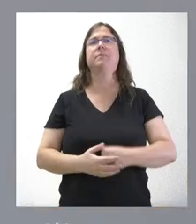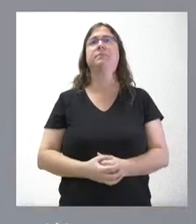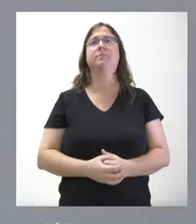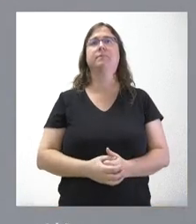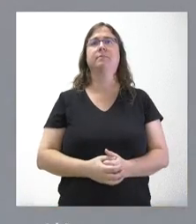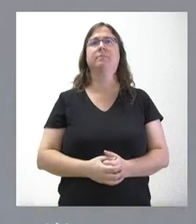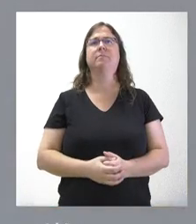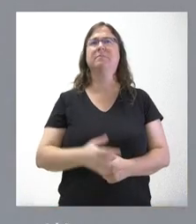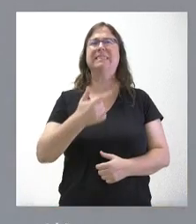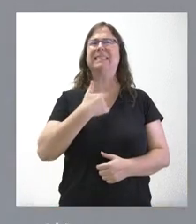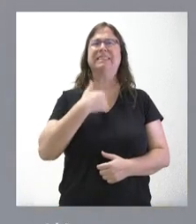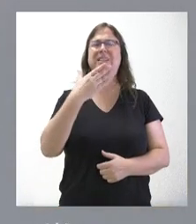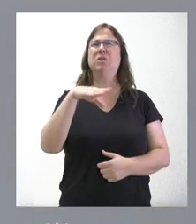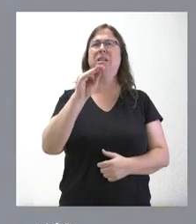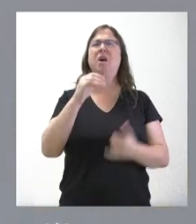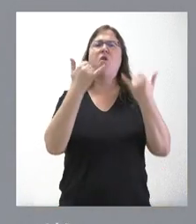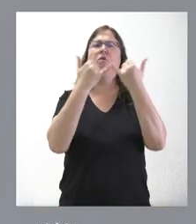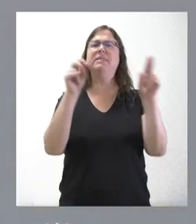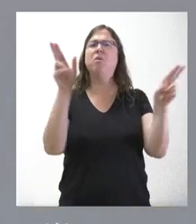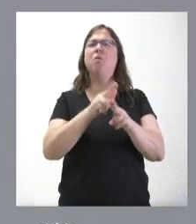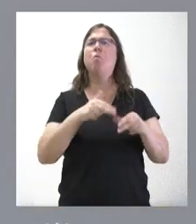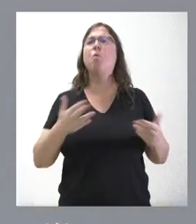Es que no lo entiendo muy bien. ¿Qué festivo se eliminaba?